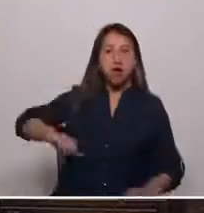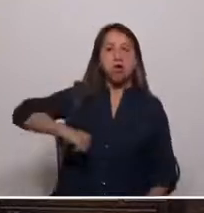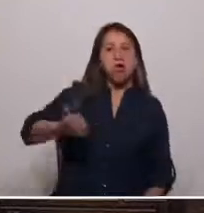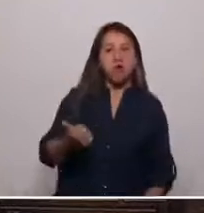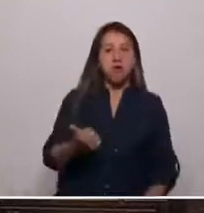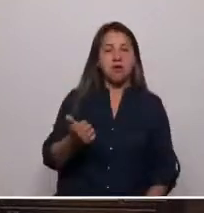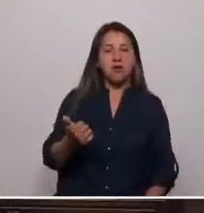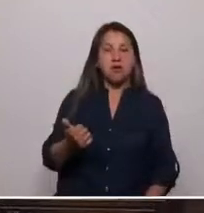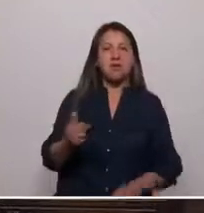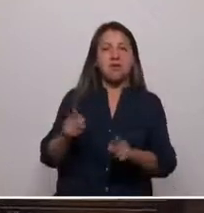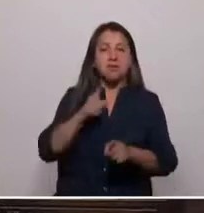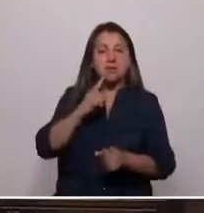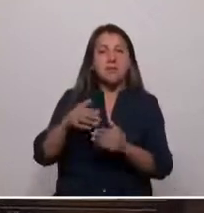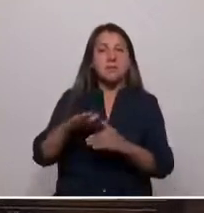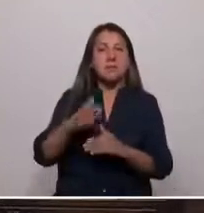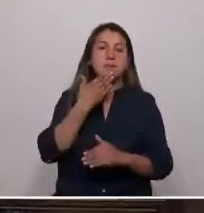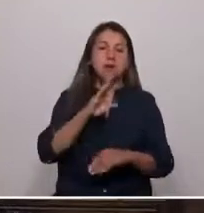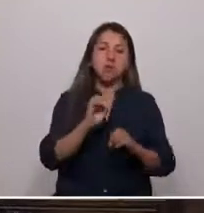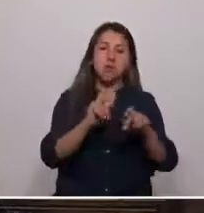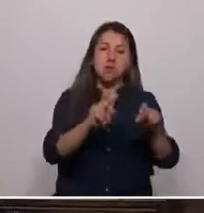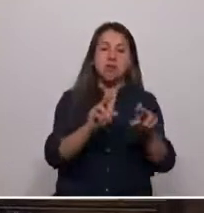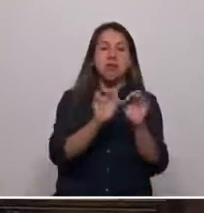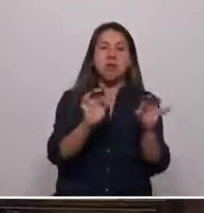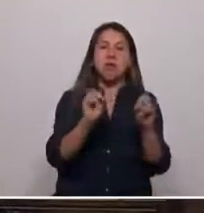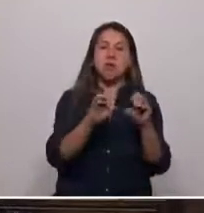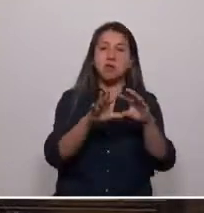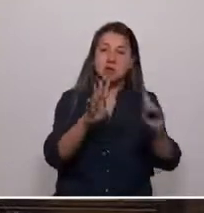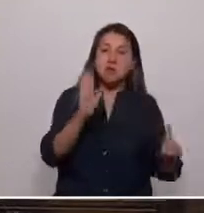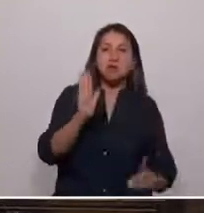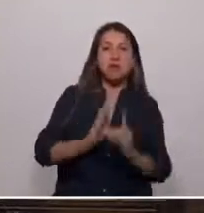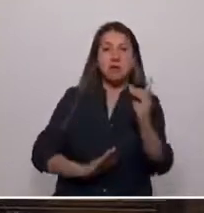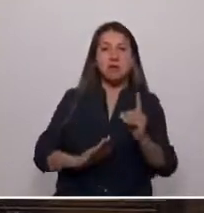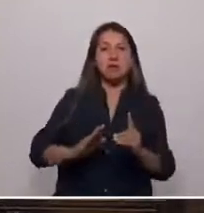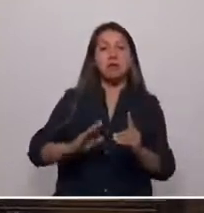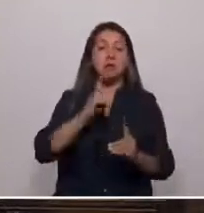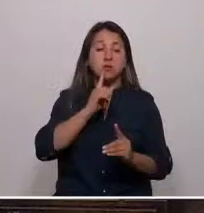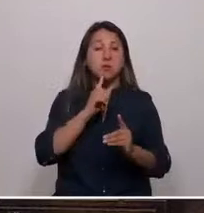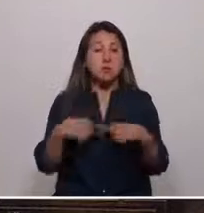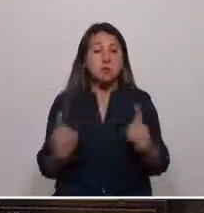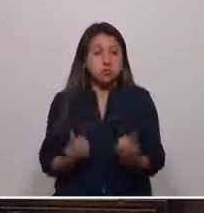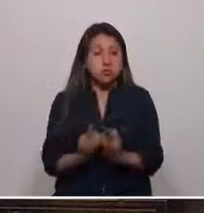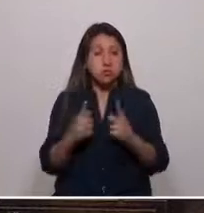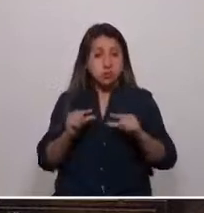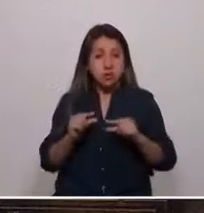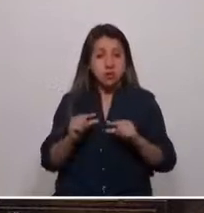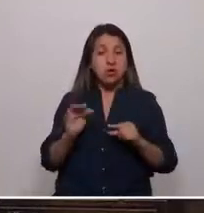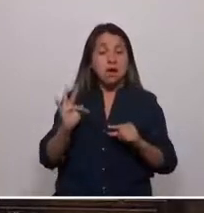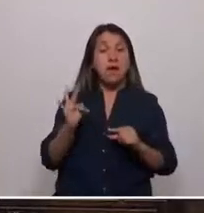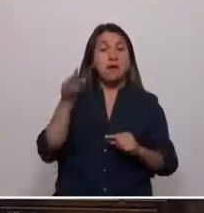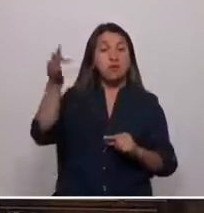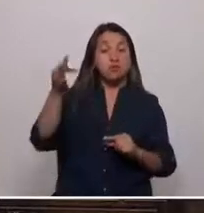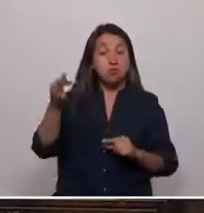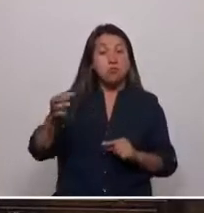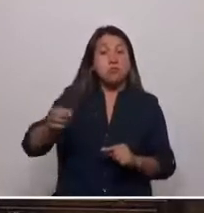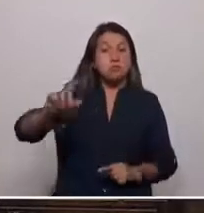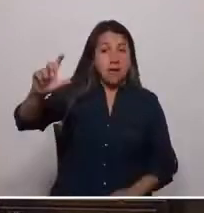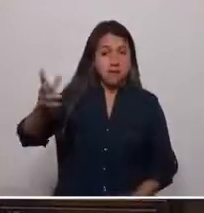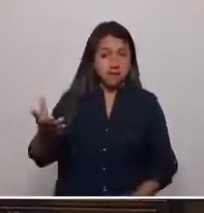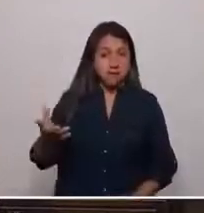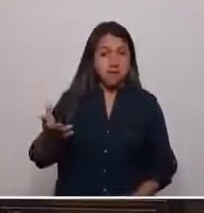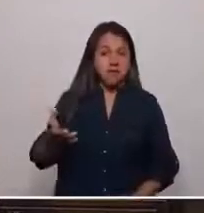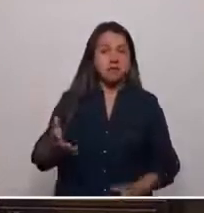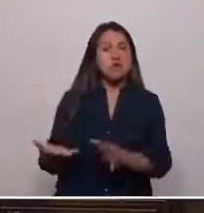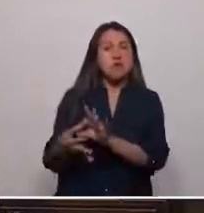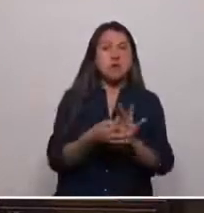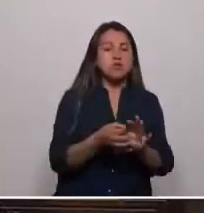tener más y mejores oportunidades para educarse y desarrollarse que las que tuvimos nosotros. Por eso estimo muy peligroso permanecer indiferentes